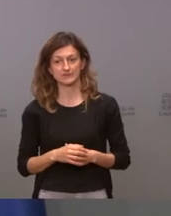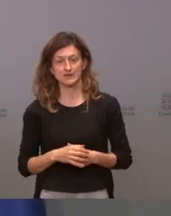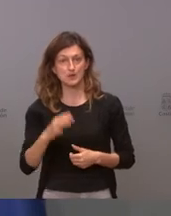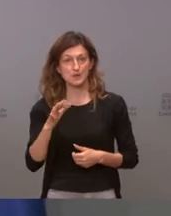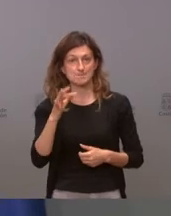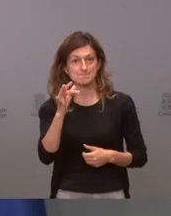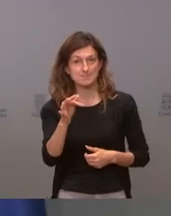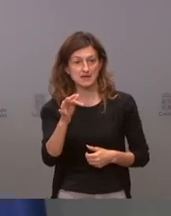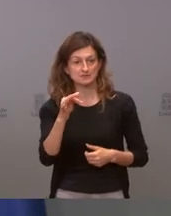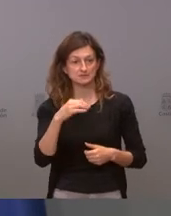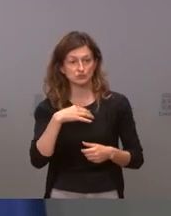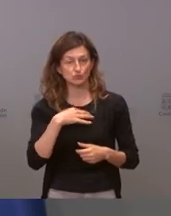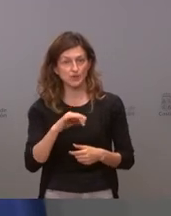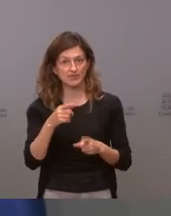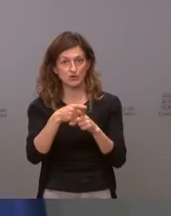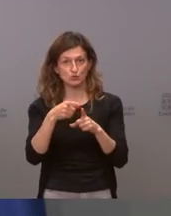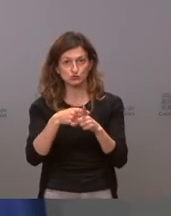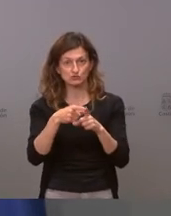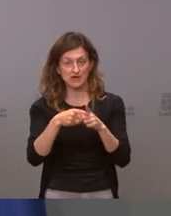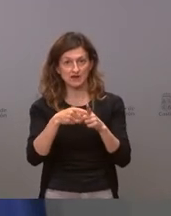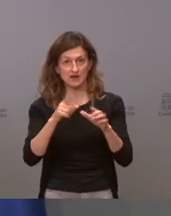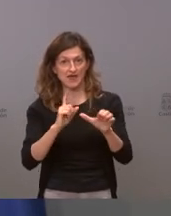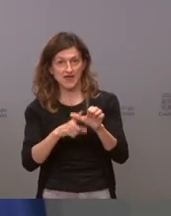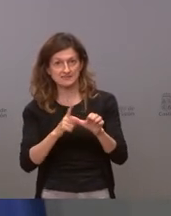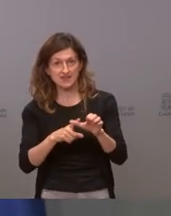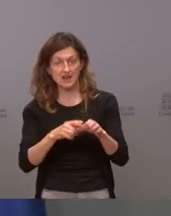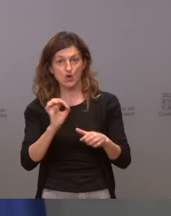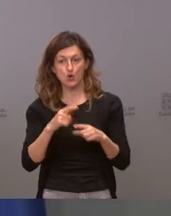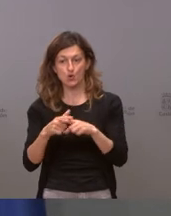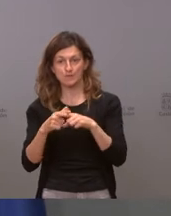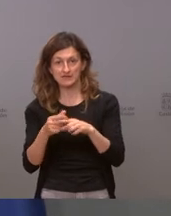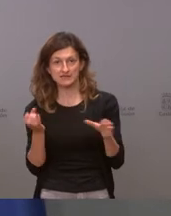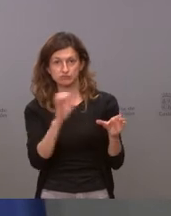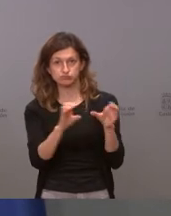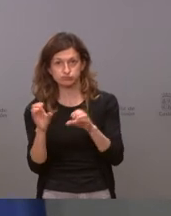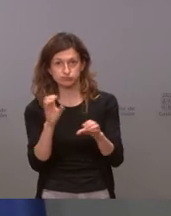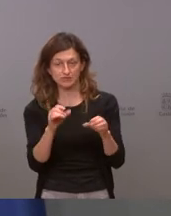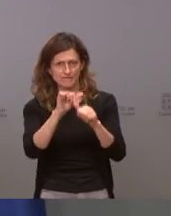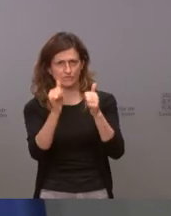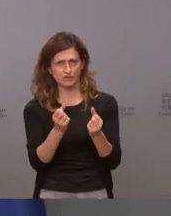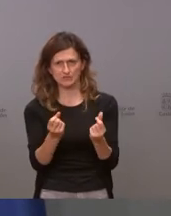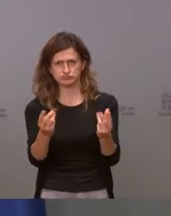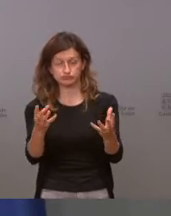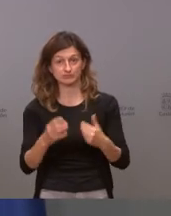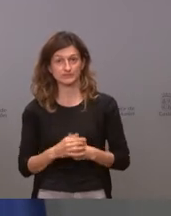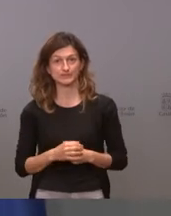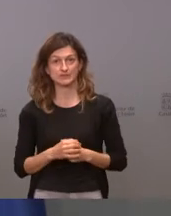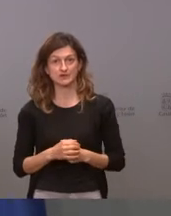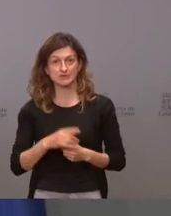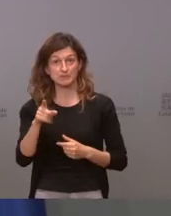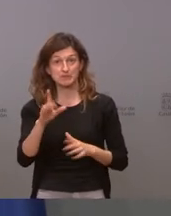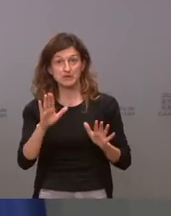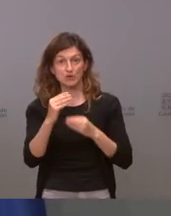que además se pudiera manejar un Excel se pudiera compartir es decir hay maneras de hacerlo lo que se está haciendo es mal